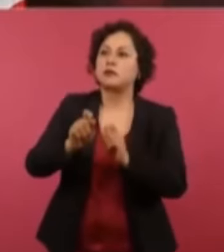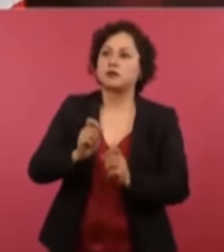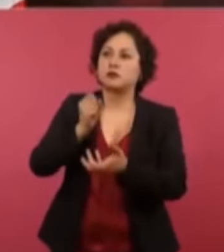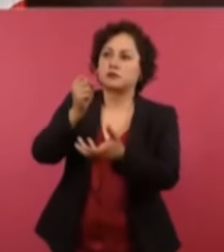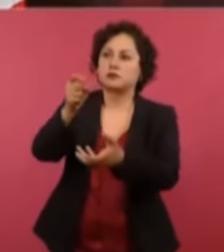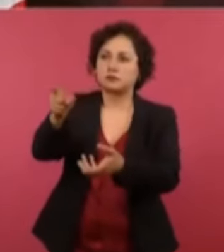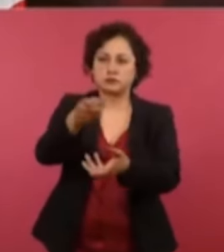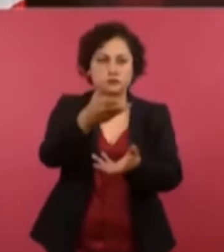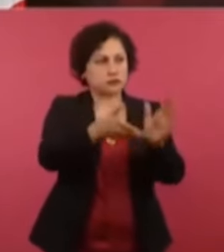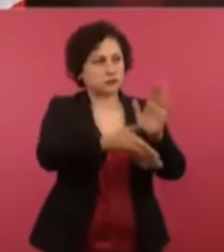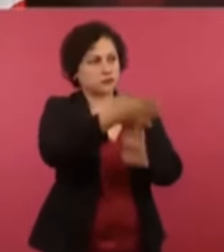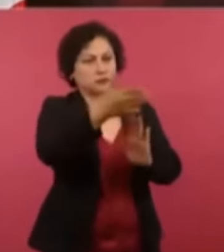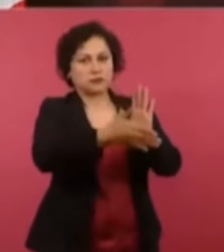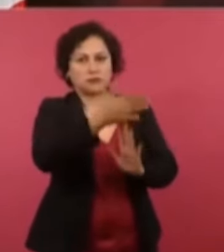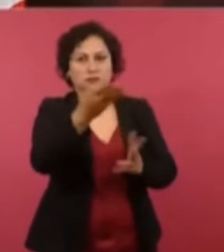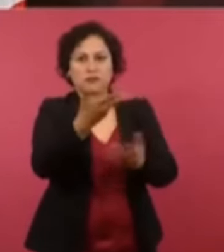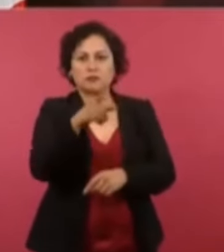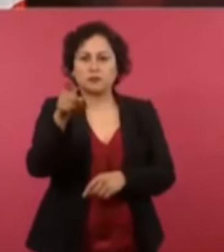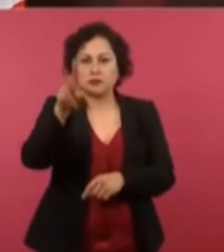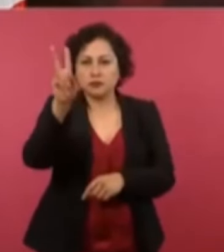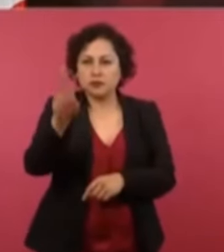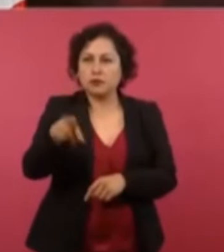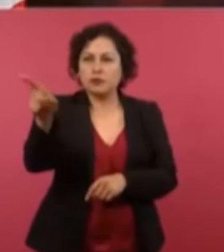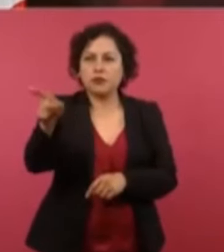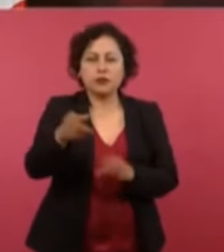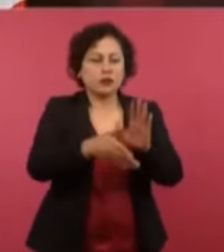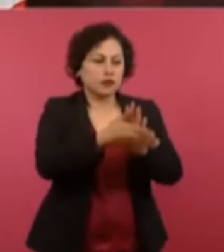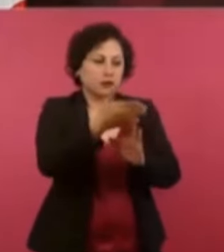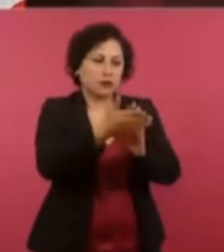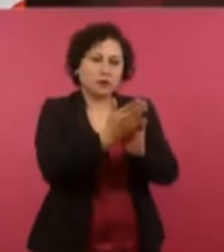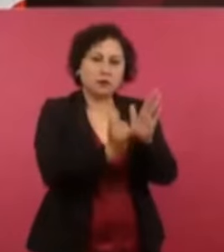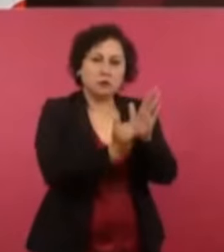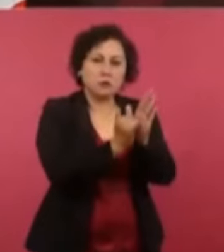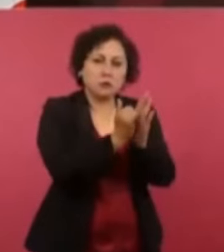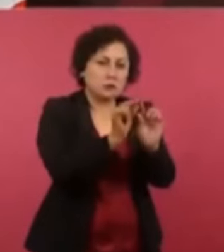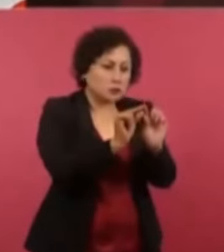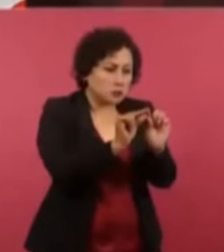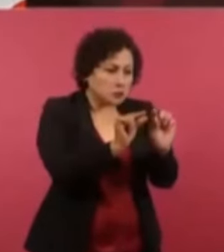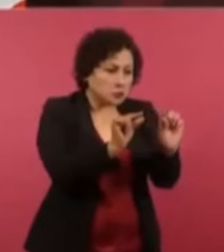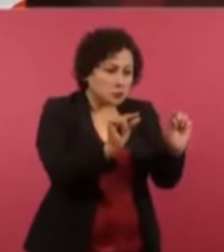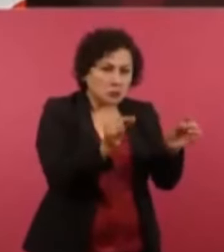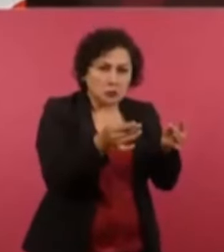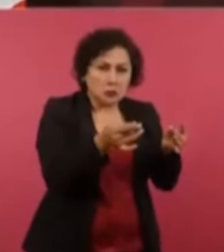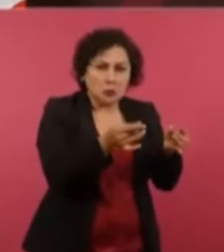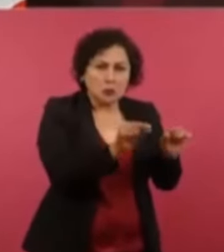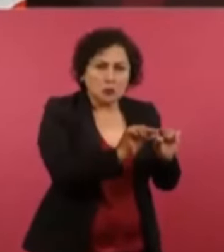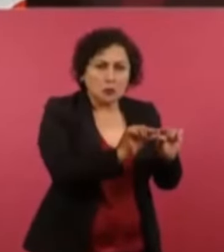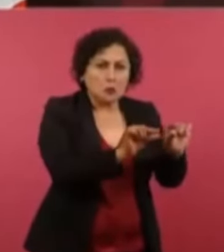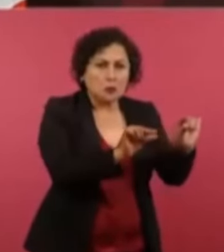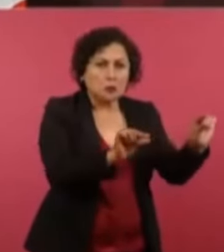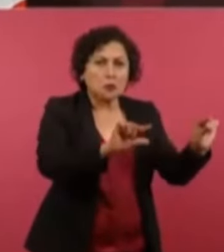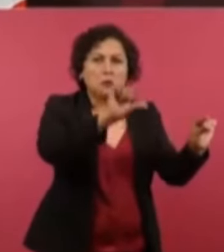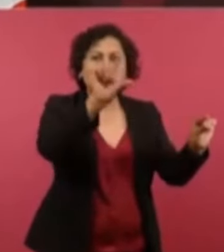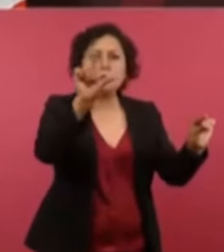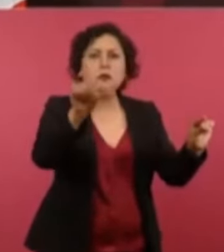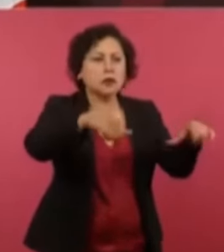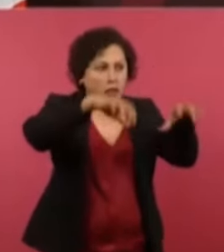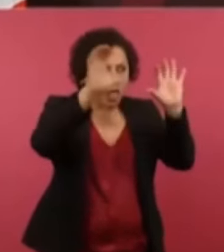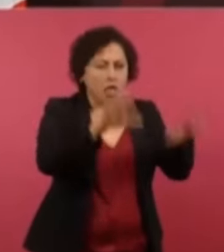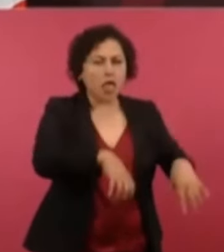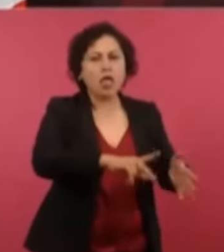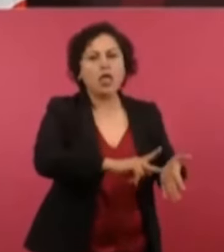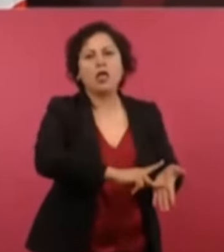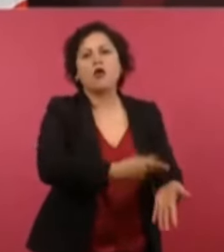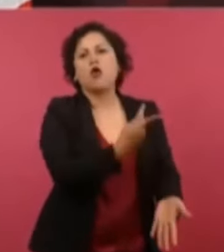que ponen una capita de asfalto y con las lluvias vuelve el